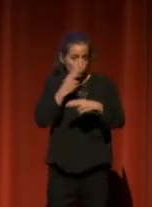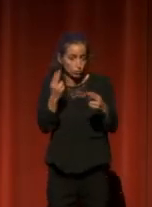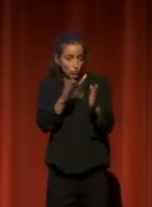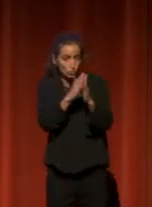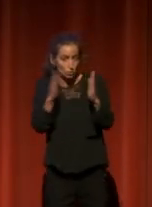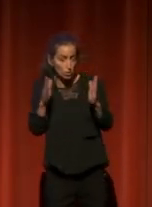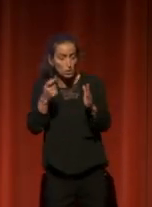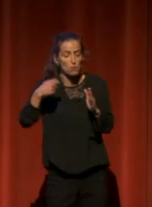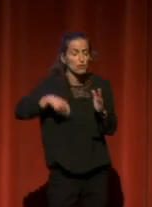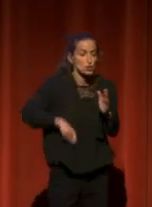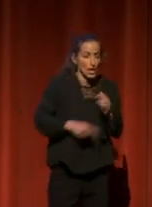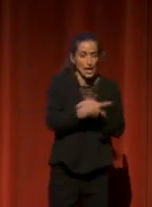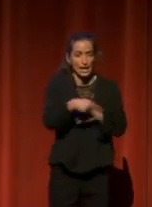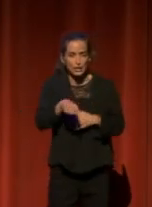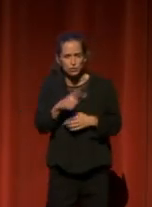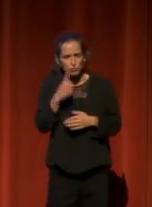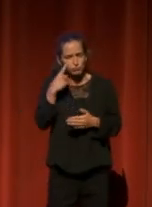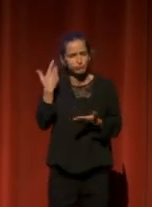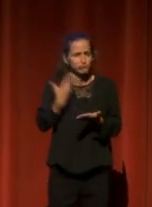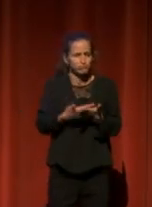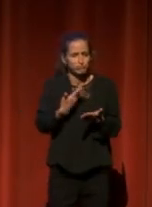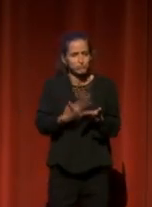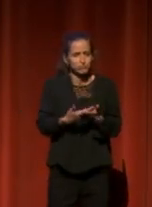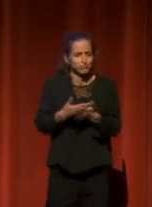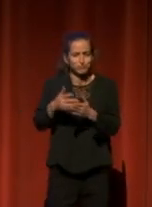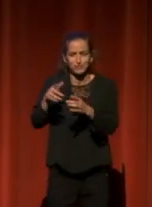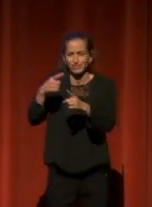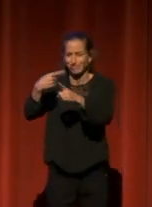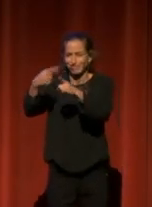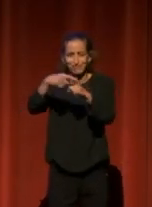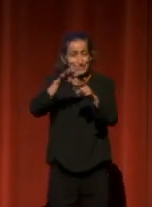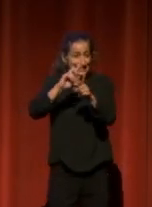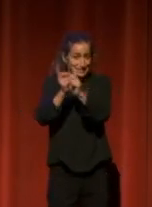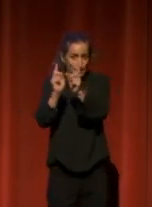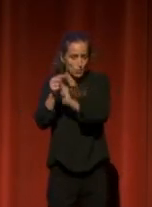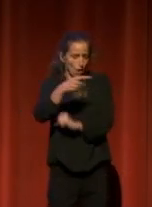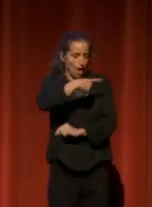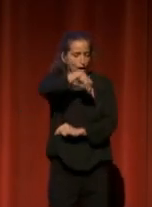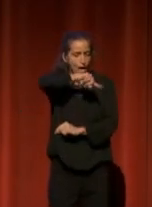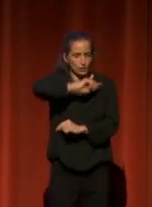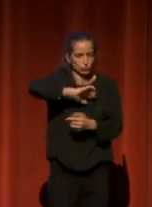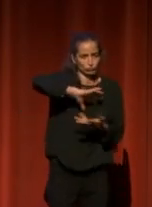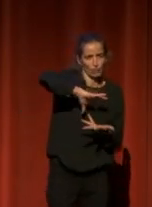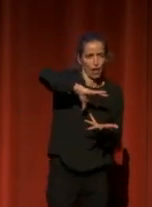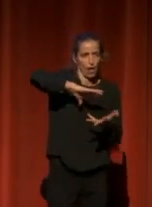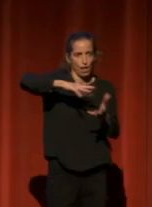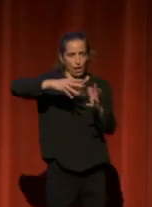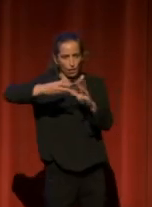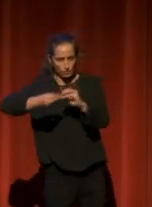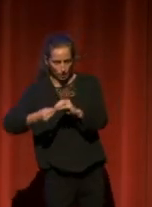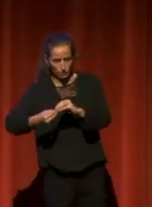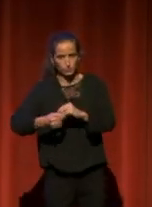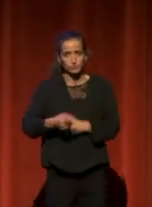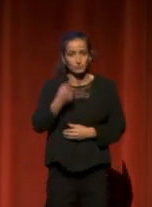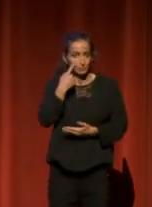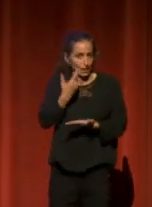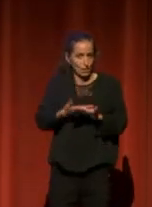demostrado una gran capacidad para adaptarse al cambio. Esta capacidad se ha mostrado de una forma más clara